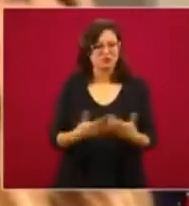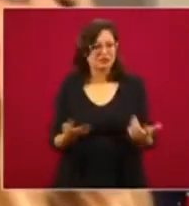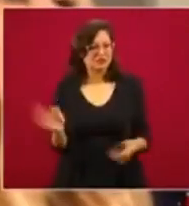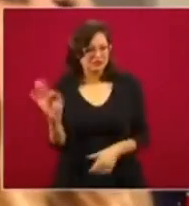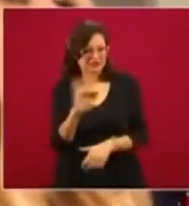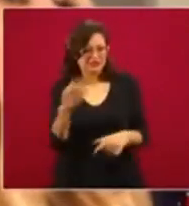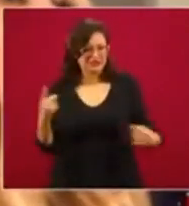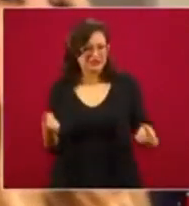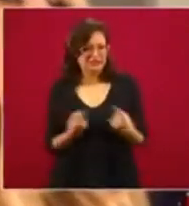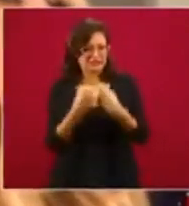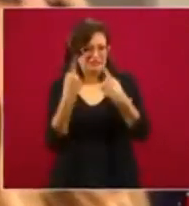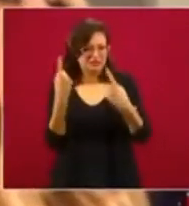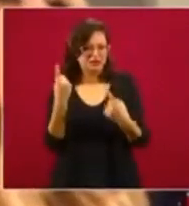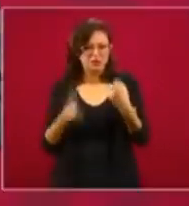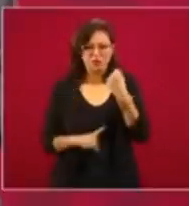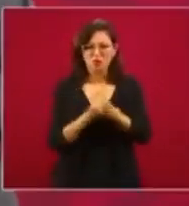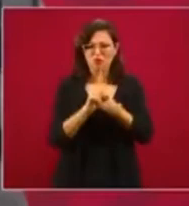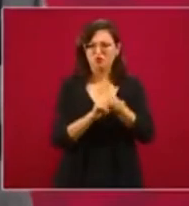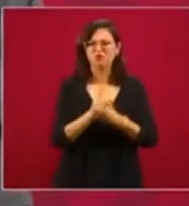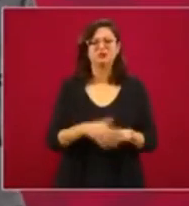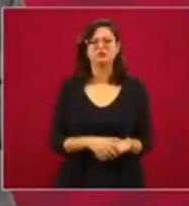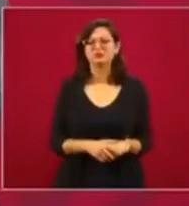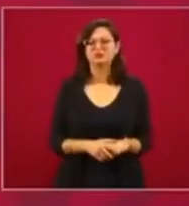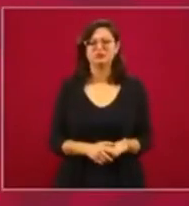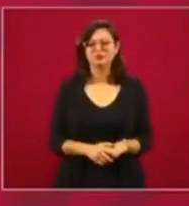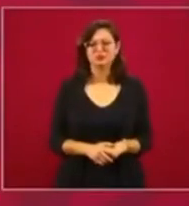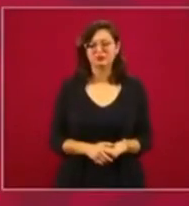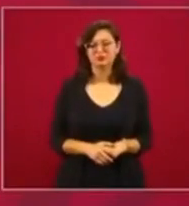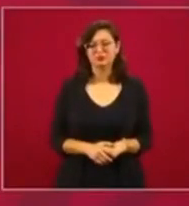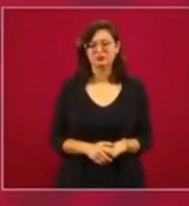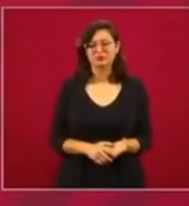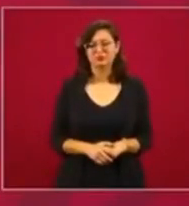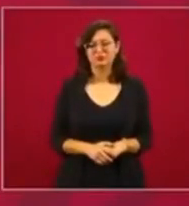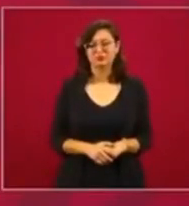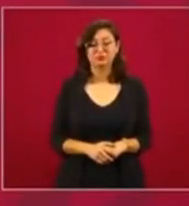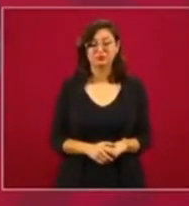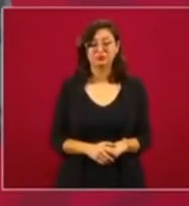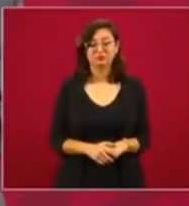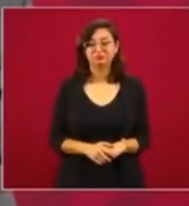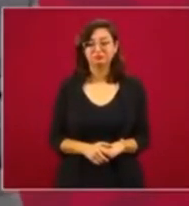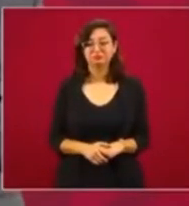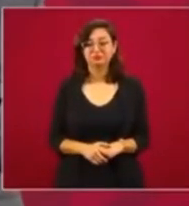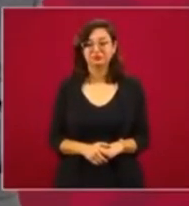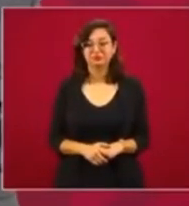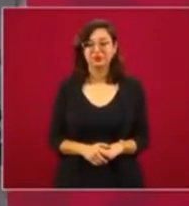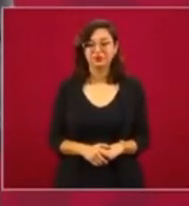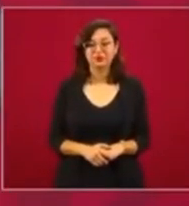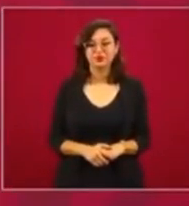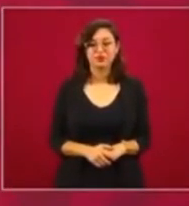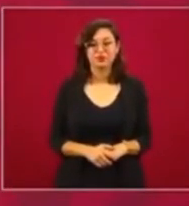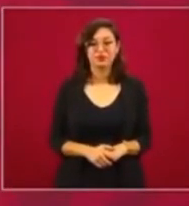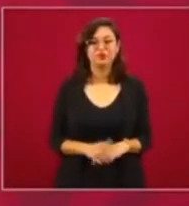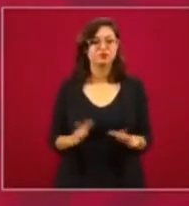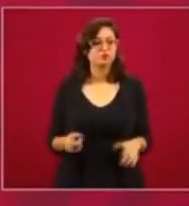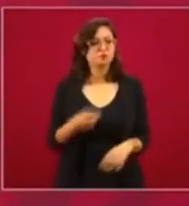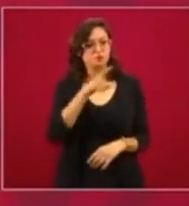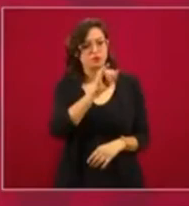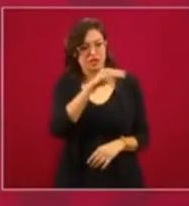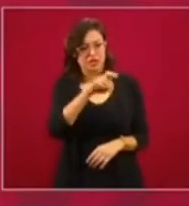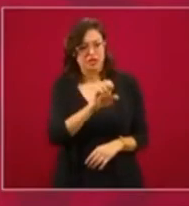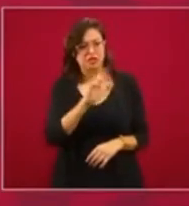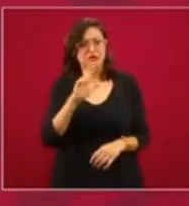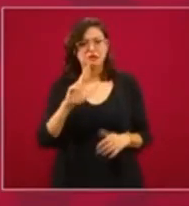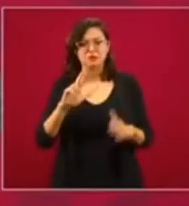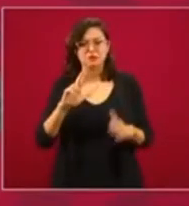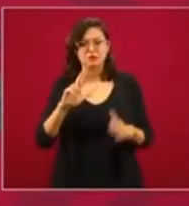de intereses o de poder? No, no, no. Ellos son los que tienen esa encomienda.